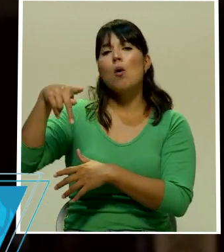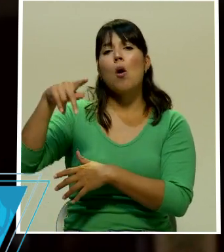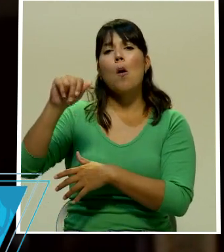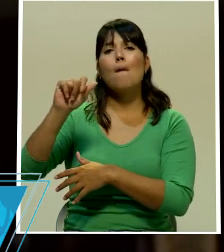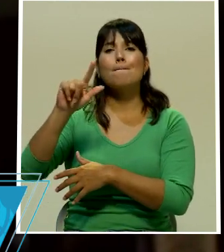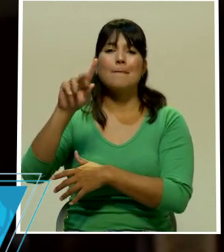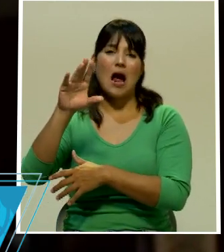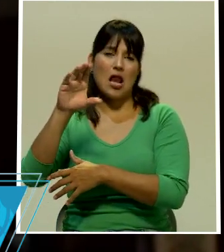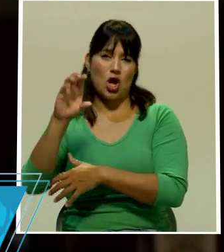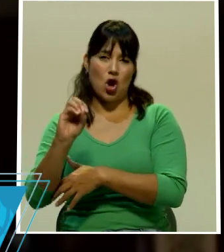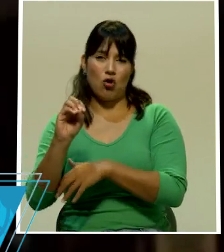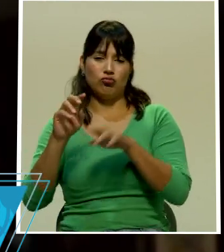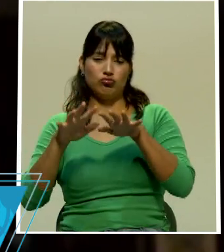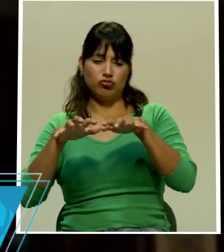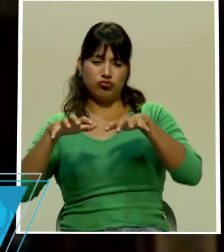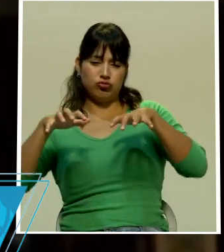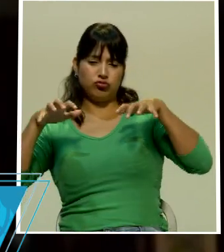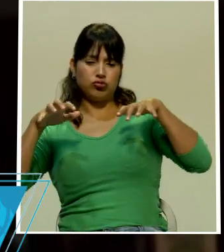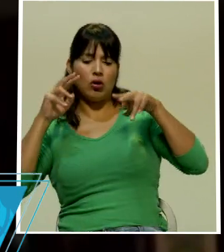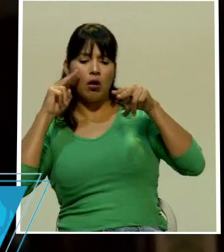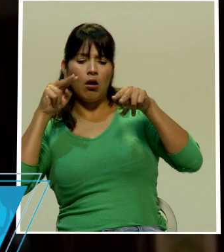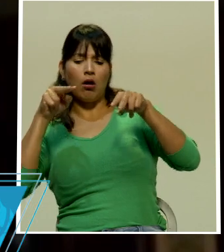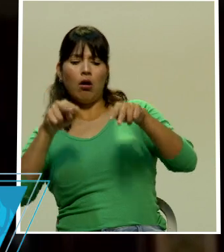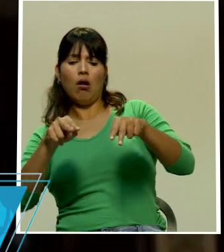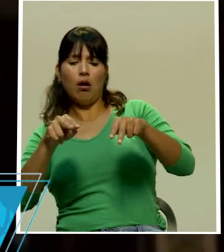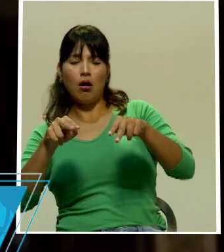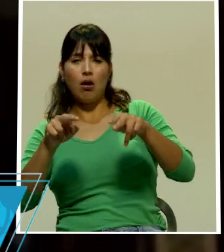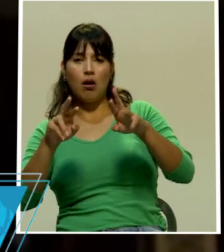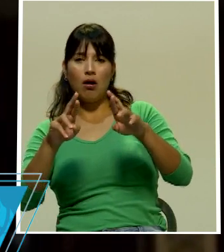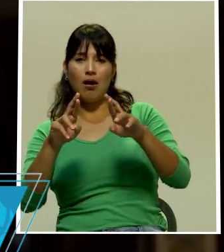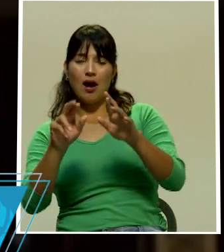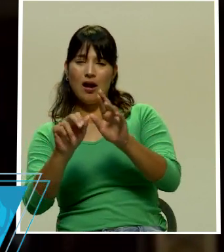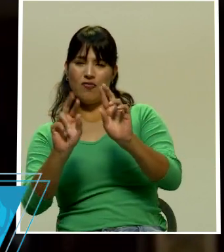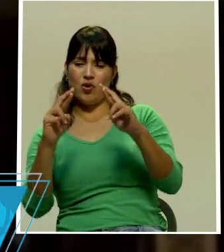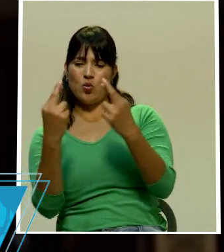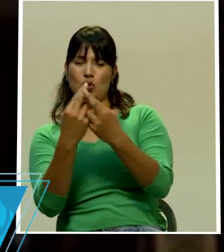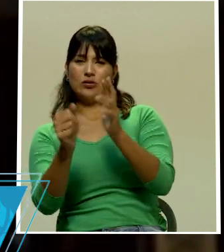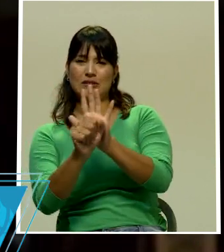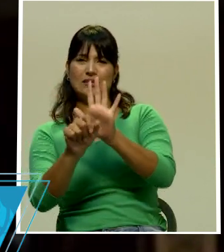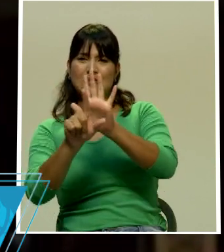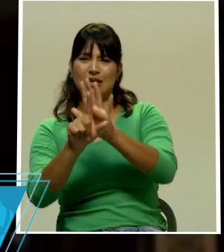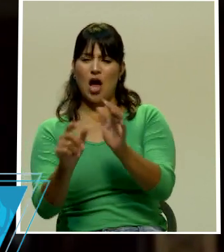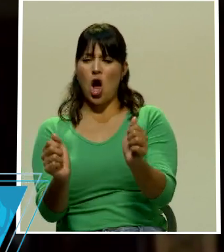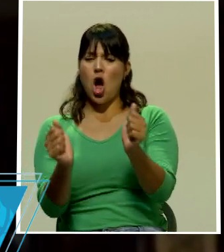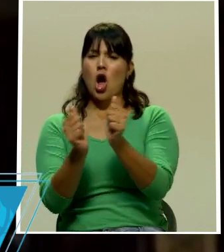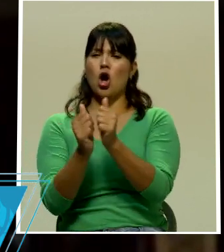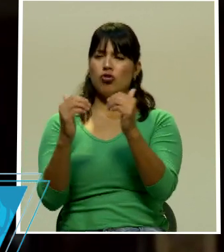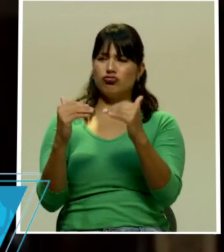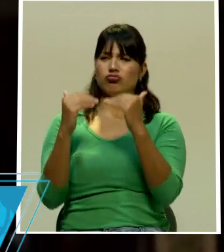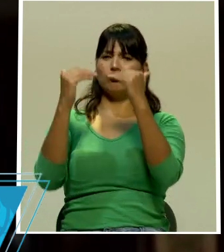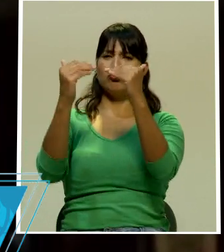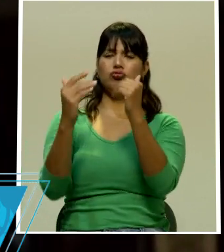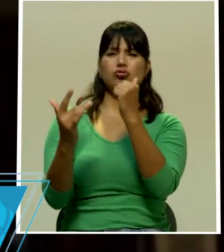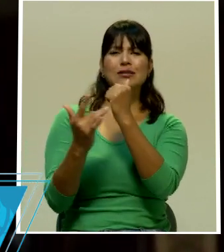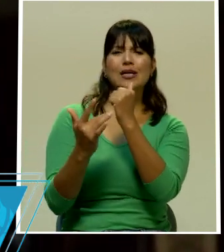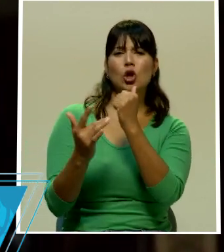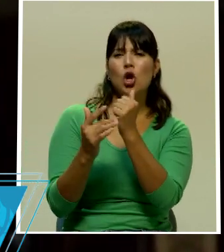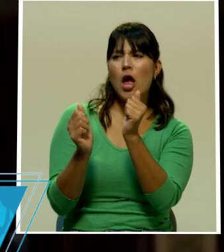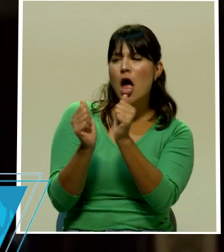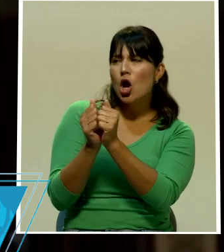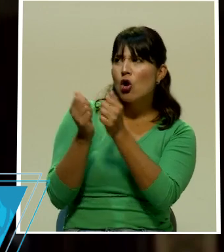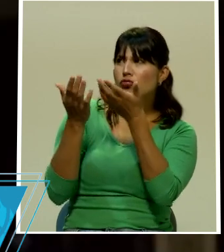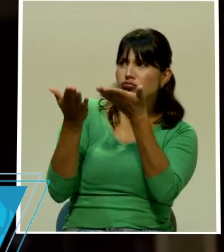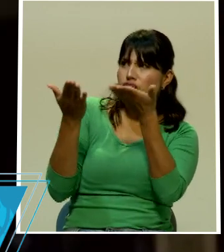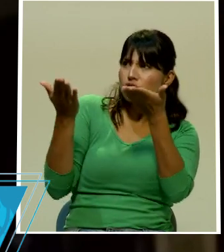frente el desarrollo de las sesiones con tecnología con un mobiliario acorde a las necesidades de la prensa para